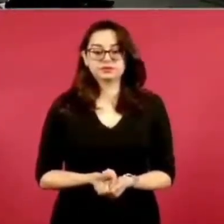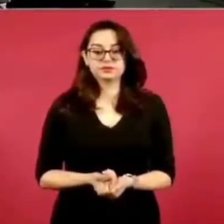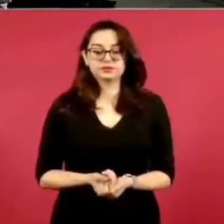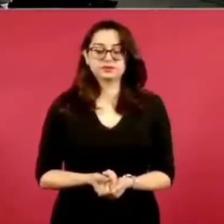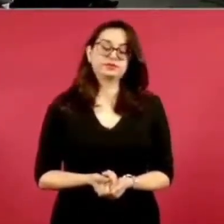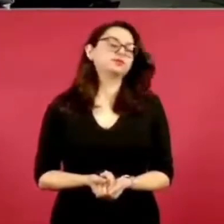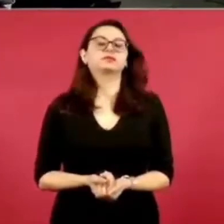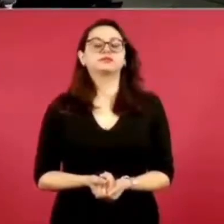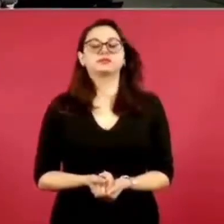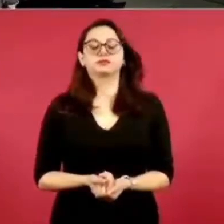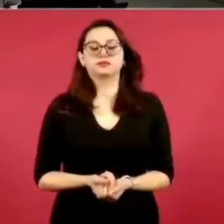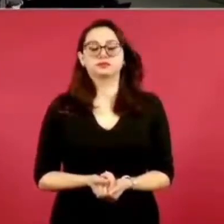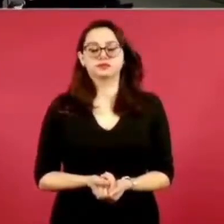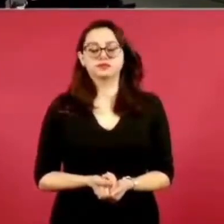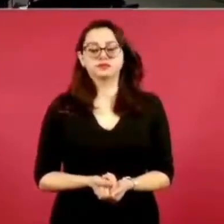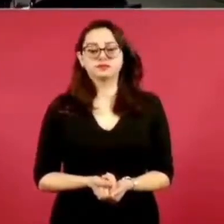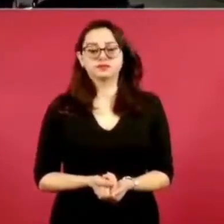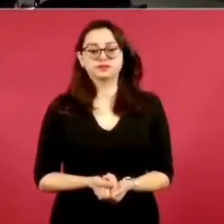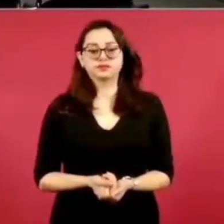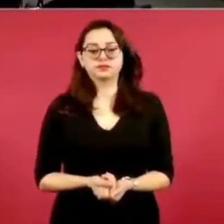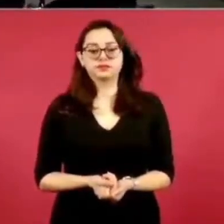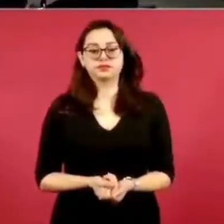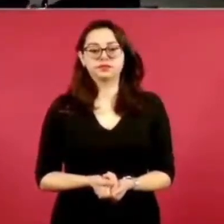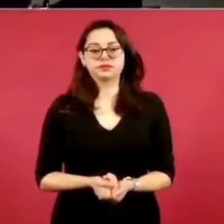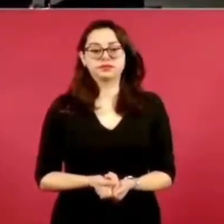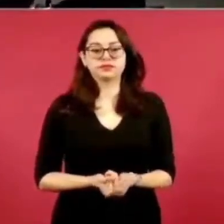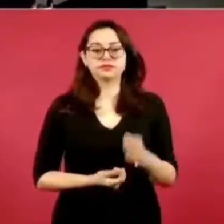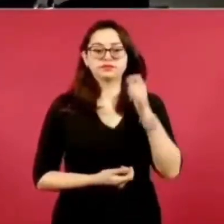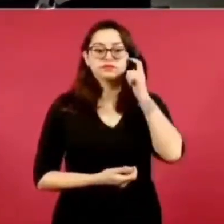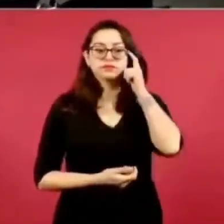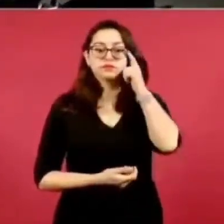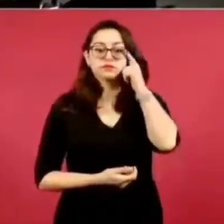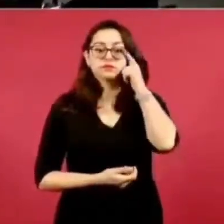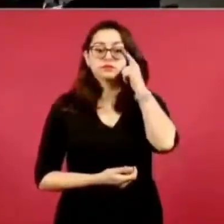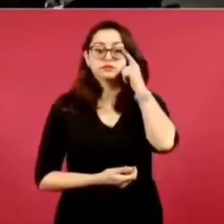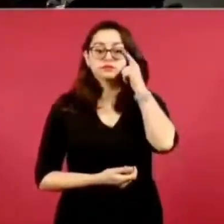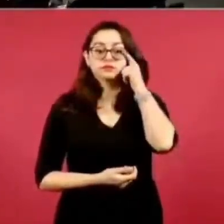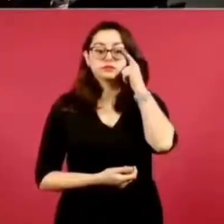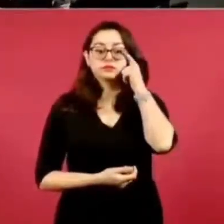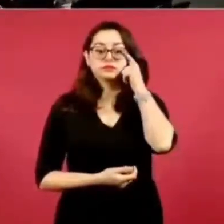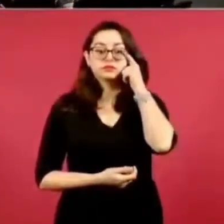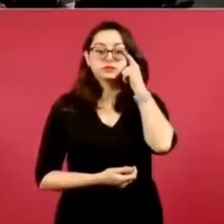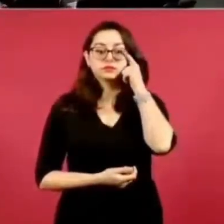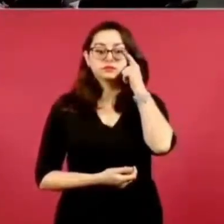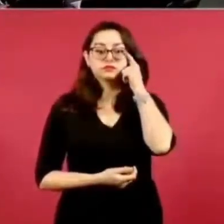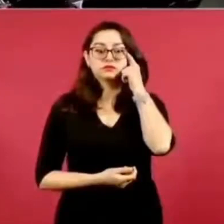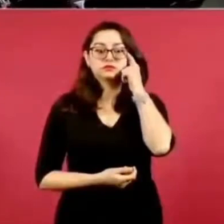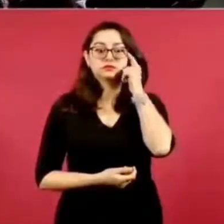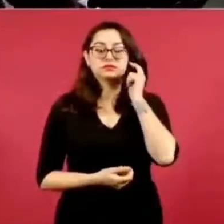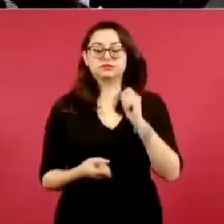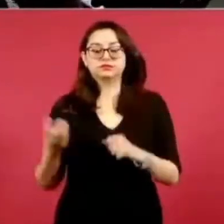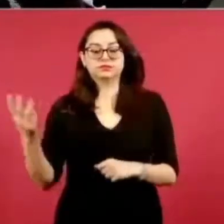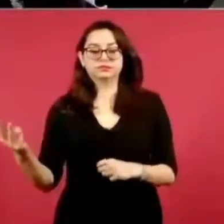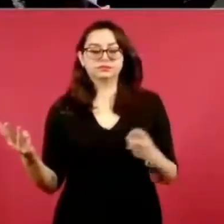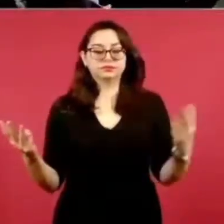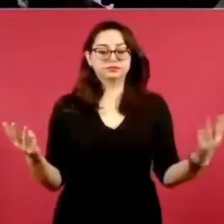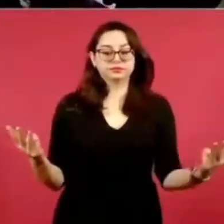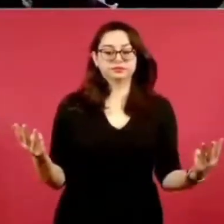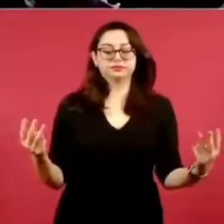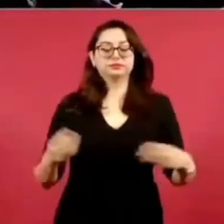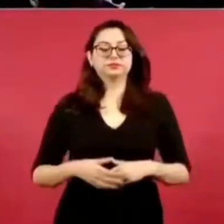Vamos, vamos a irnos de extremo a extremo, los extremos se van a tocar.